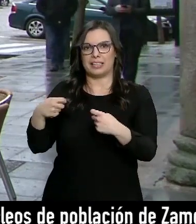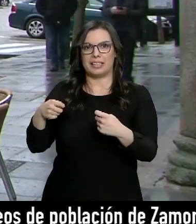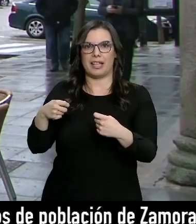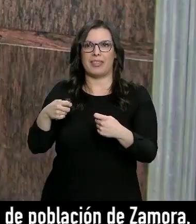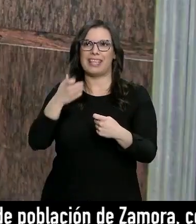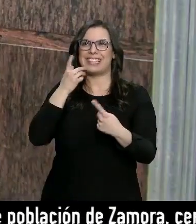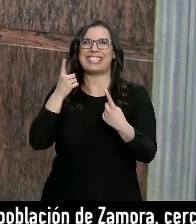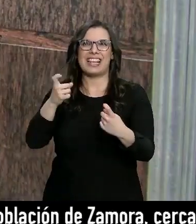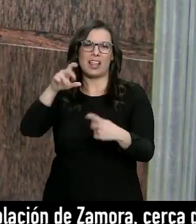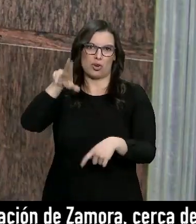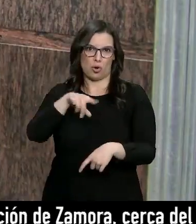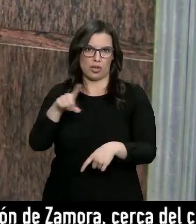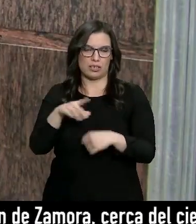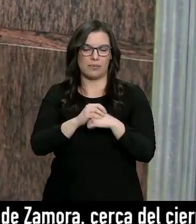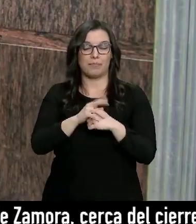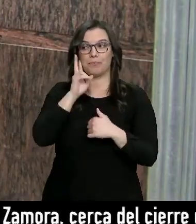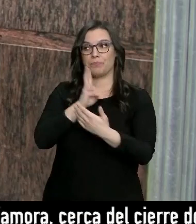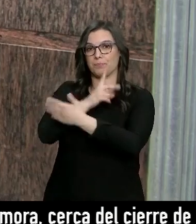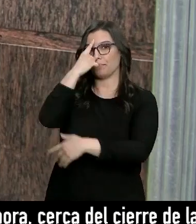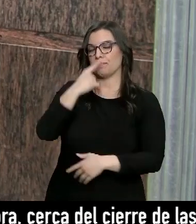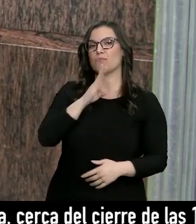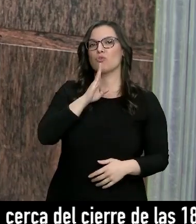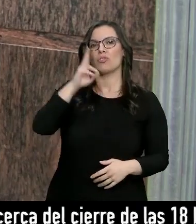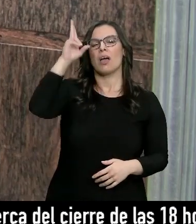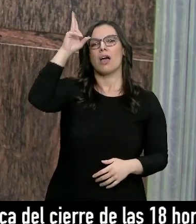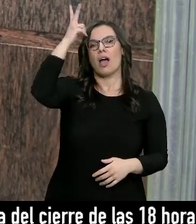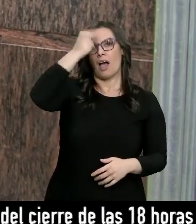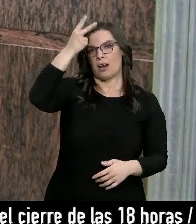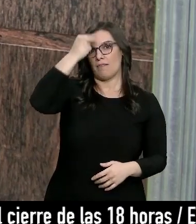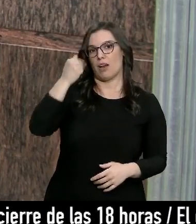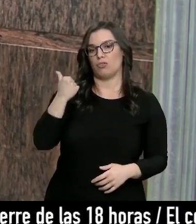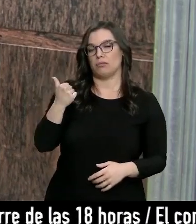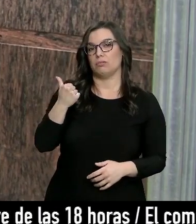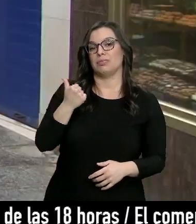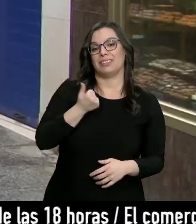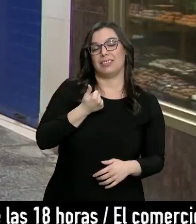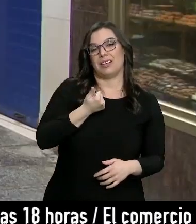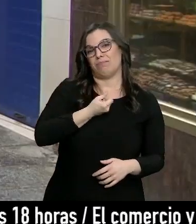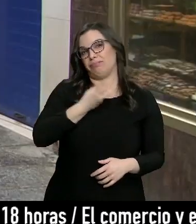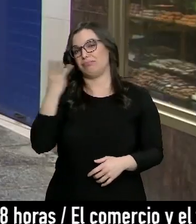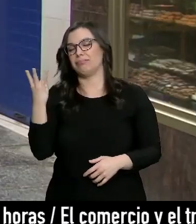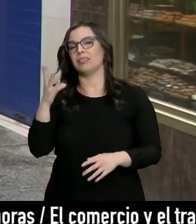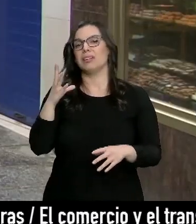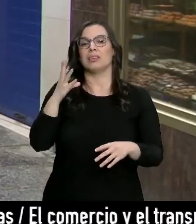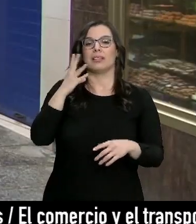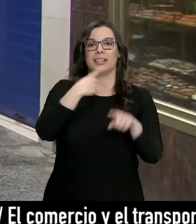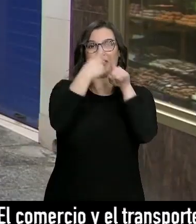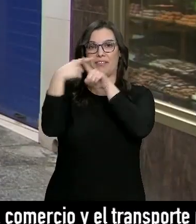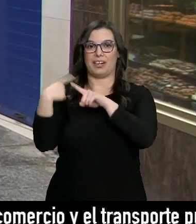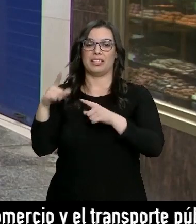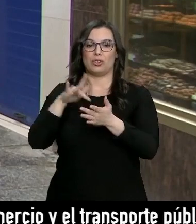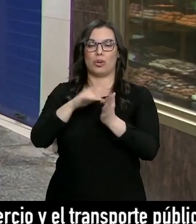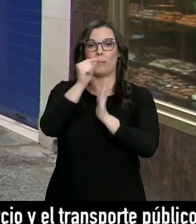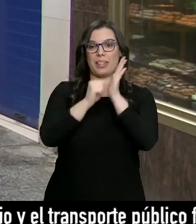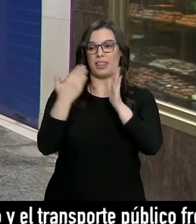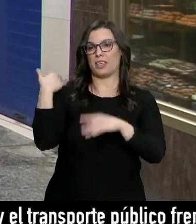no esenciales. Esa imagen la hemos visto en Arevalo y en otro medio centenar de municipios de la comunidad. Esta nueva medida entraba